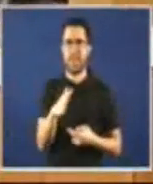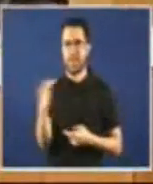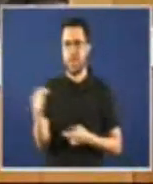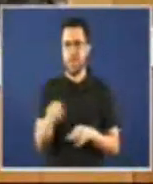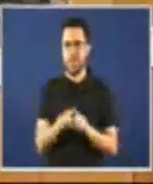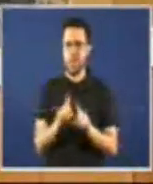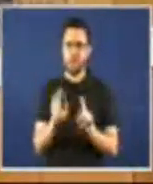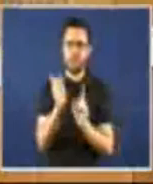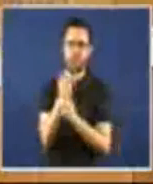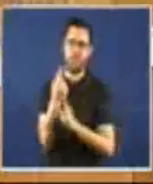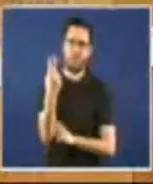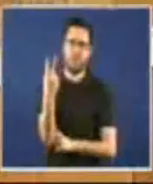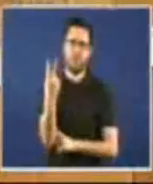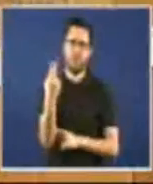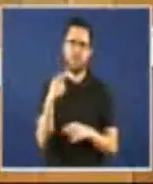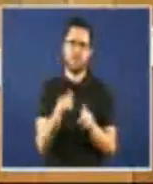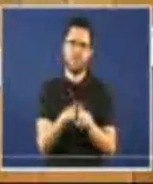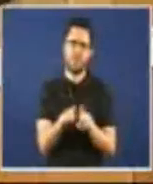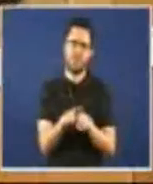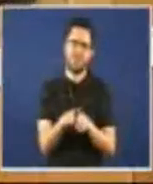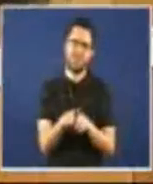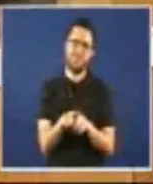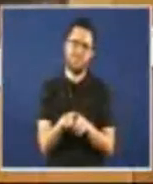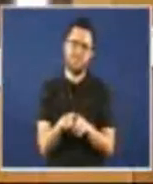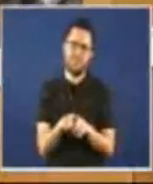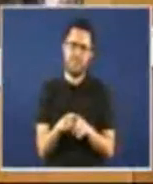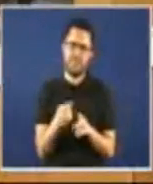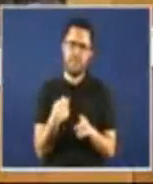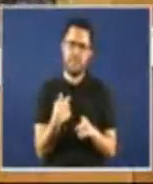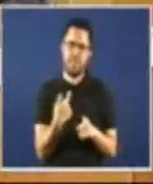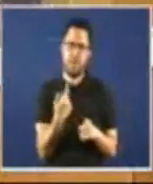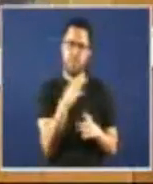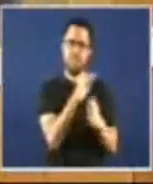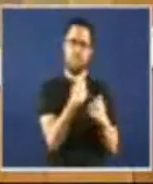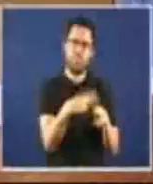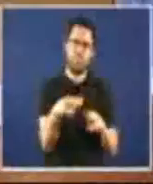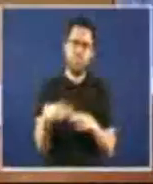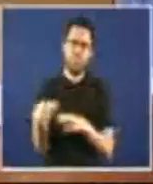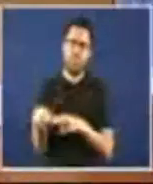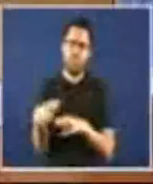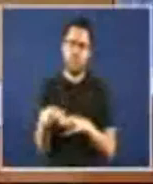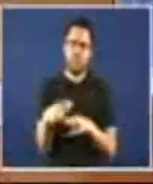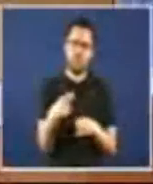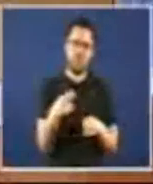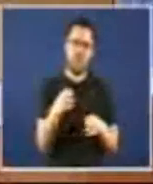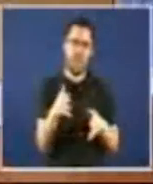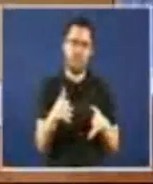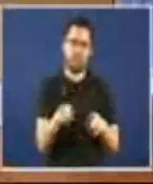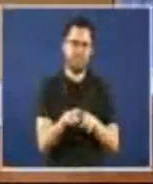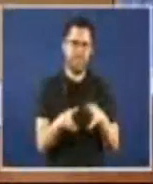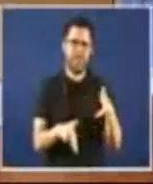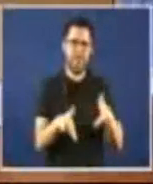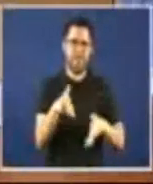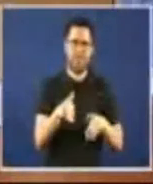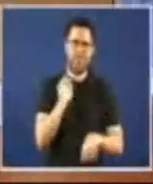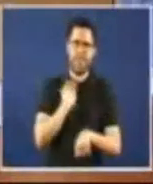desta lua sonámbula que é a política orçamentaria robóticamente aplicada polo señor Núñez e os seus acólitos e dixen débeda pública